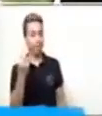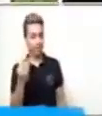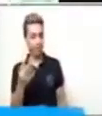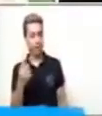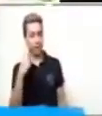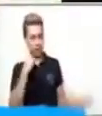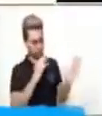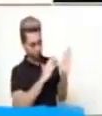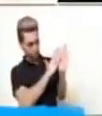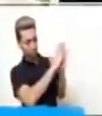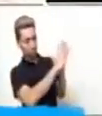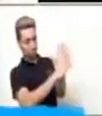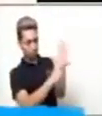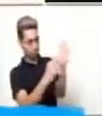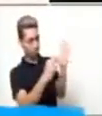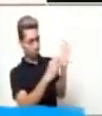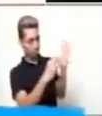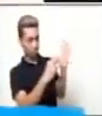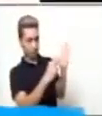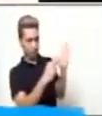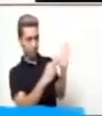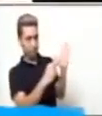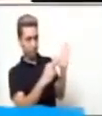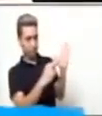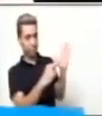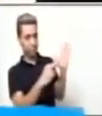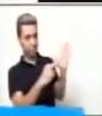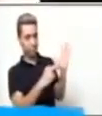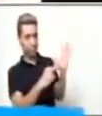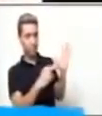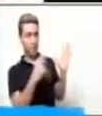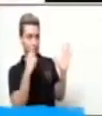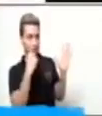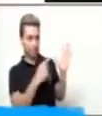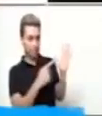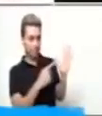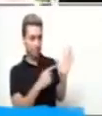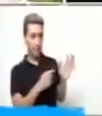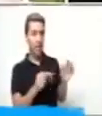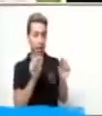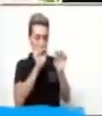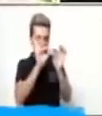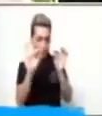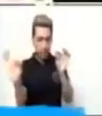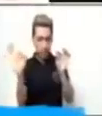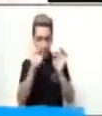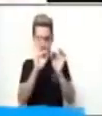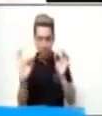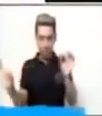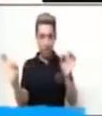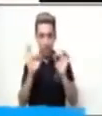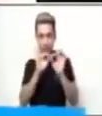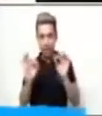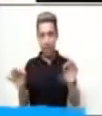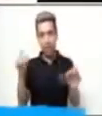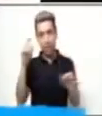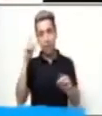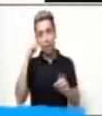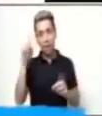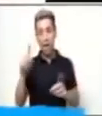detenidamente. Incluso en una de las frases está la mención a la respuesta.